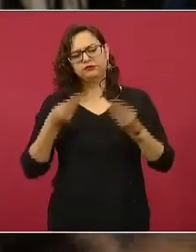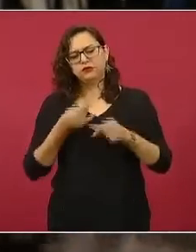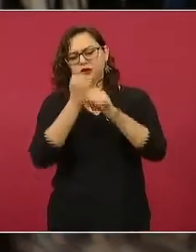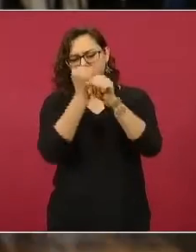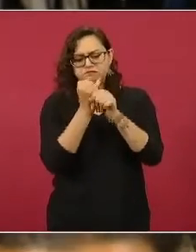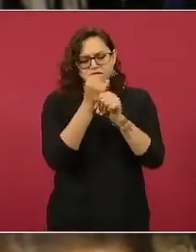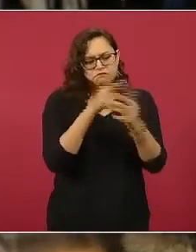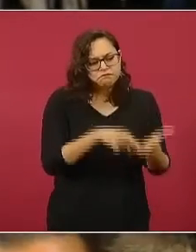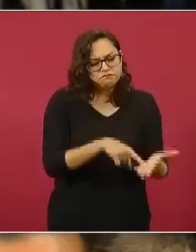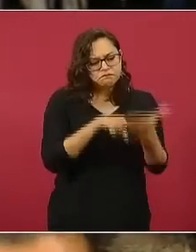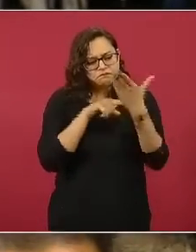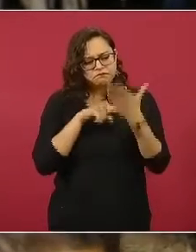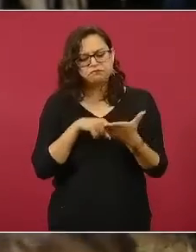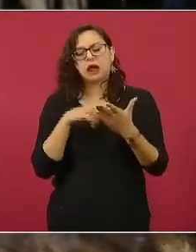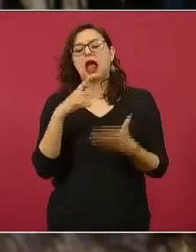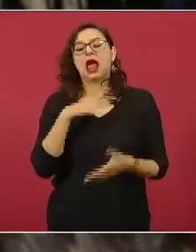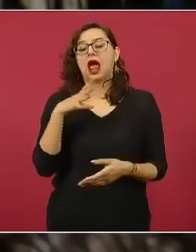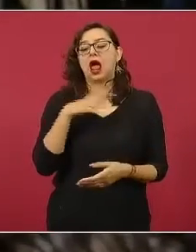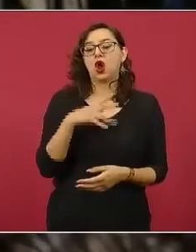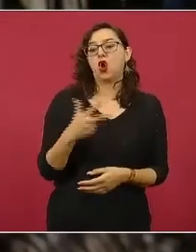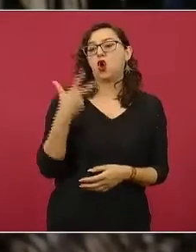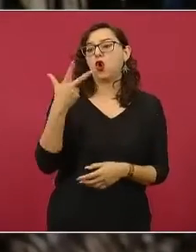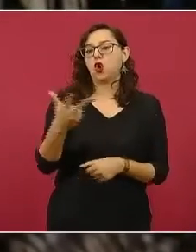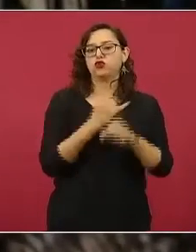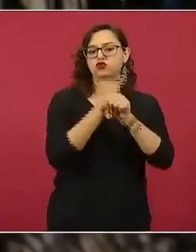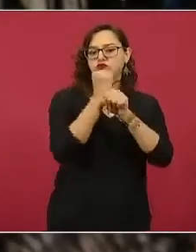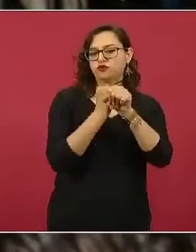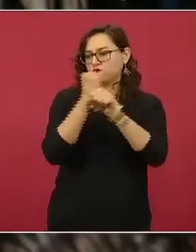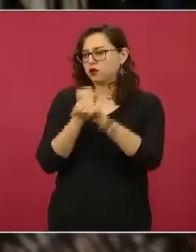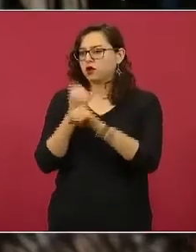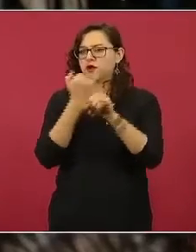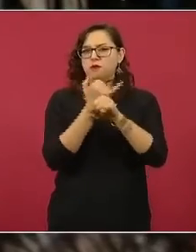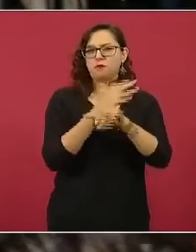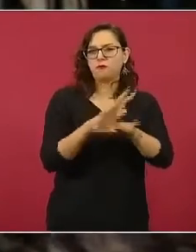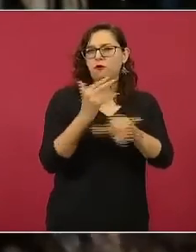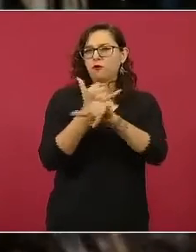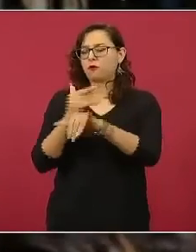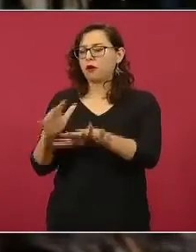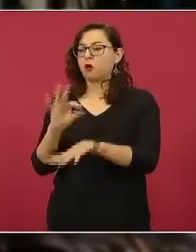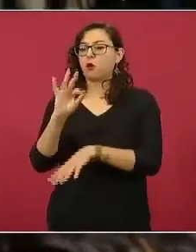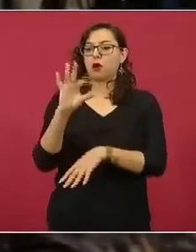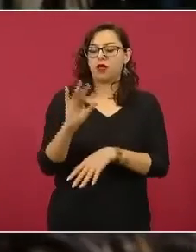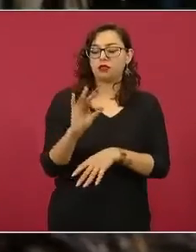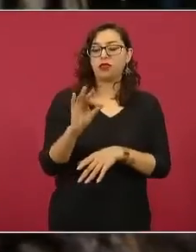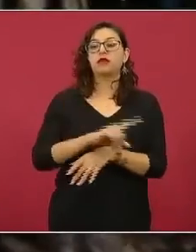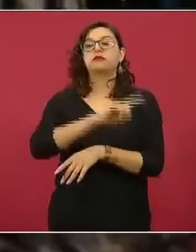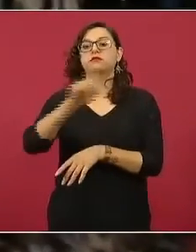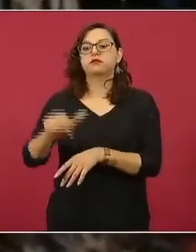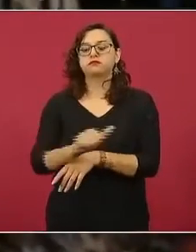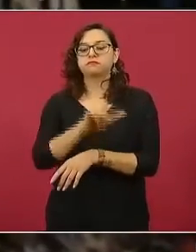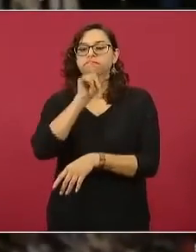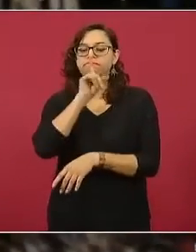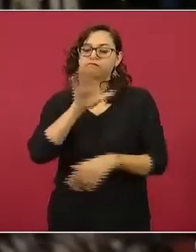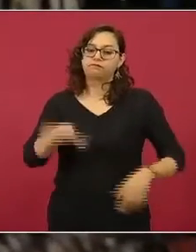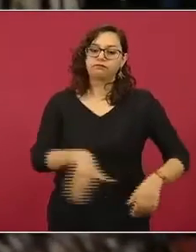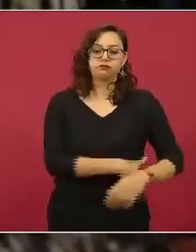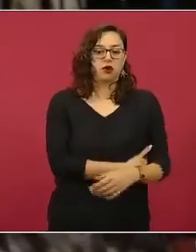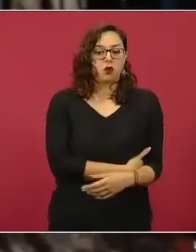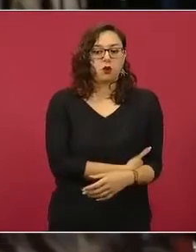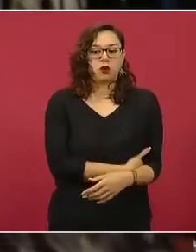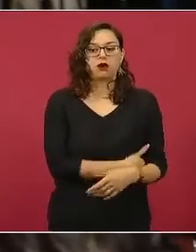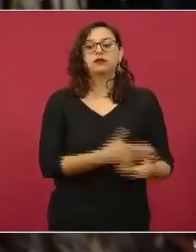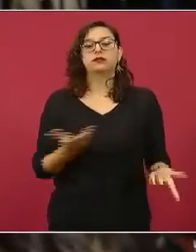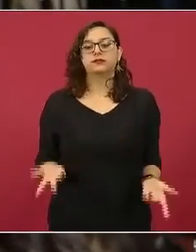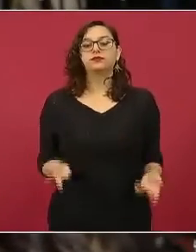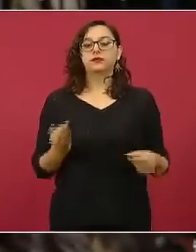informan que hay ocho investigaciones, 40 informes de presunta responsabilidad y ahora lo reservan. Al respecto, Presidente, aquí le